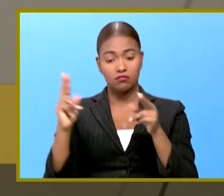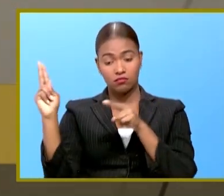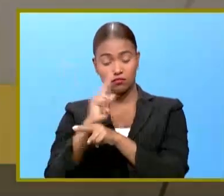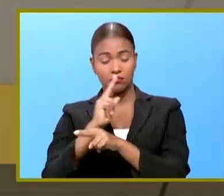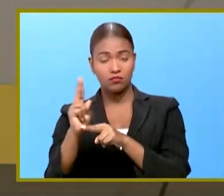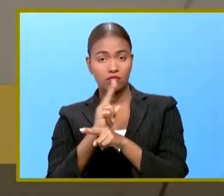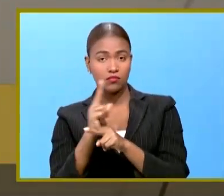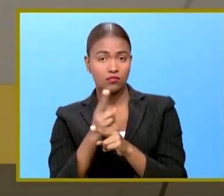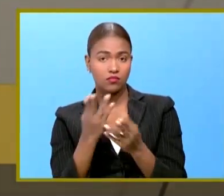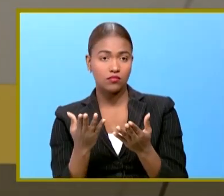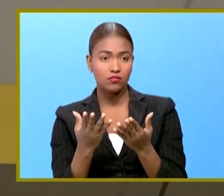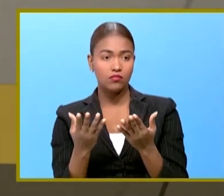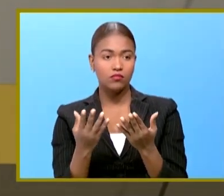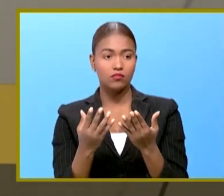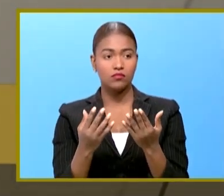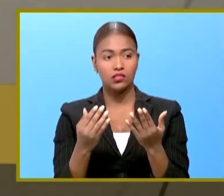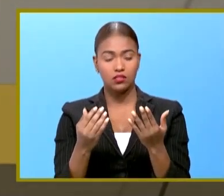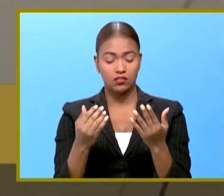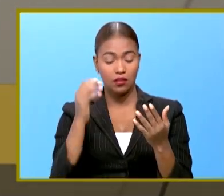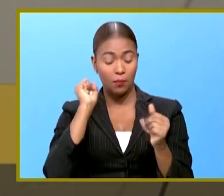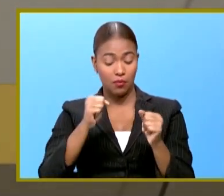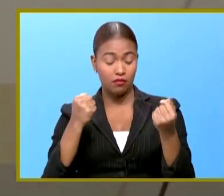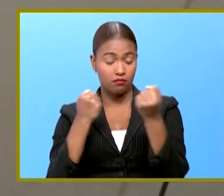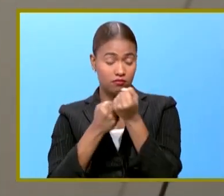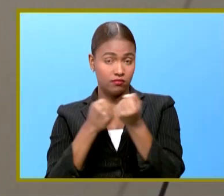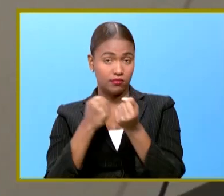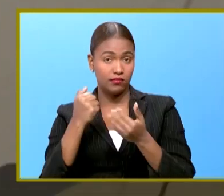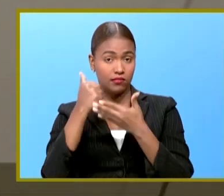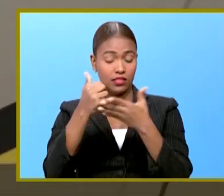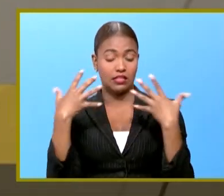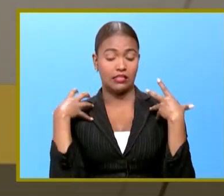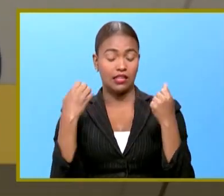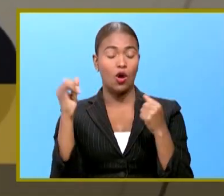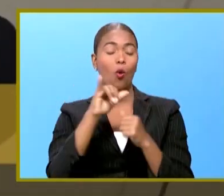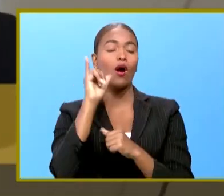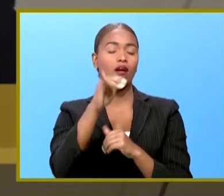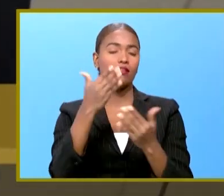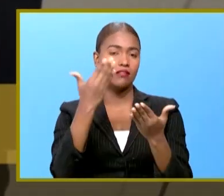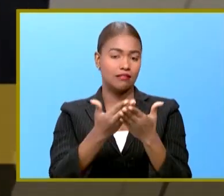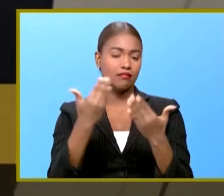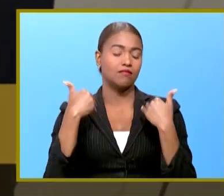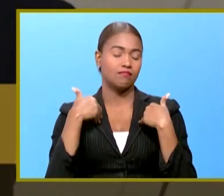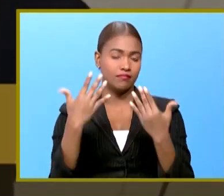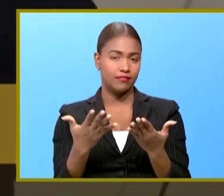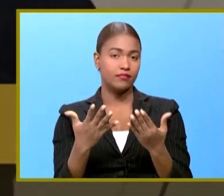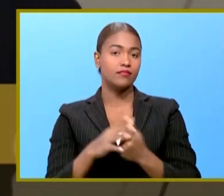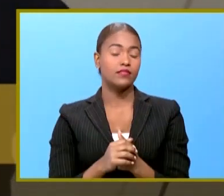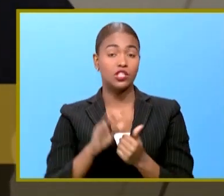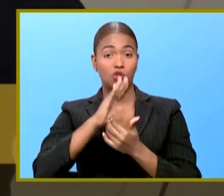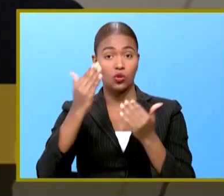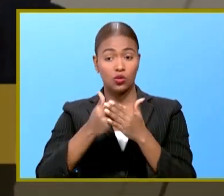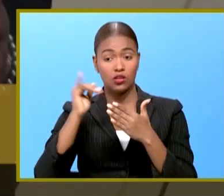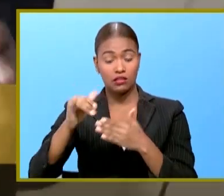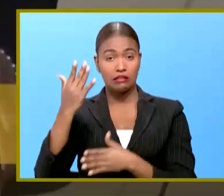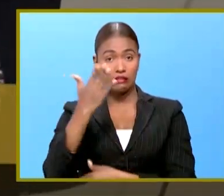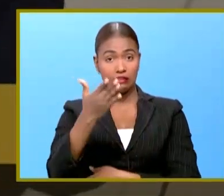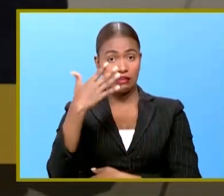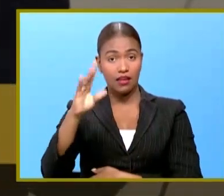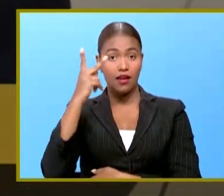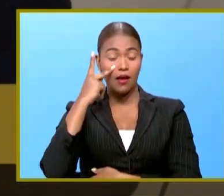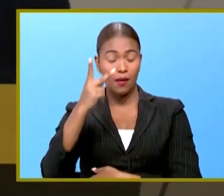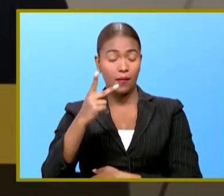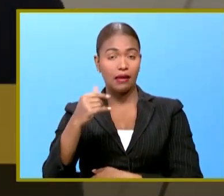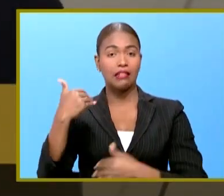materiales que contribuyan a la salud y ahí están señores todo eso que ustedes ven hay